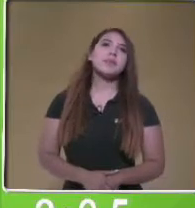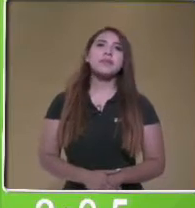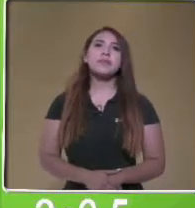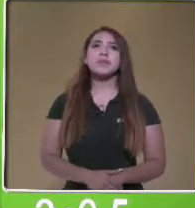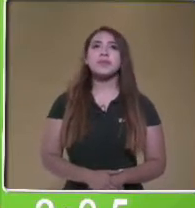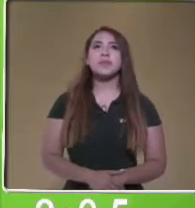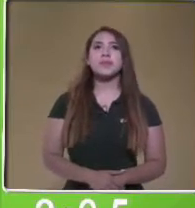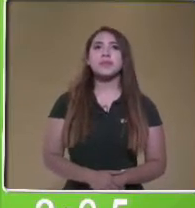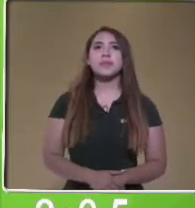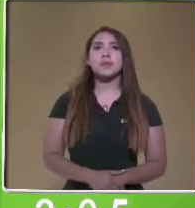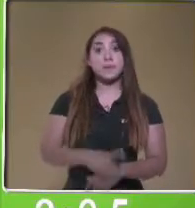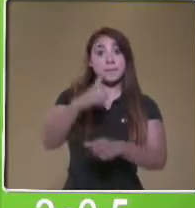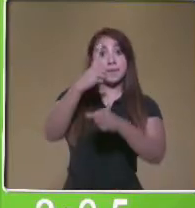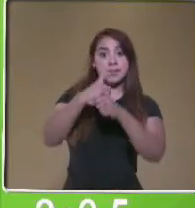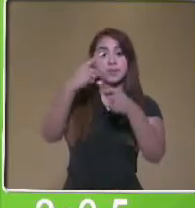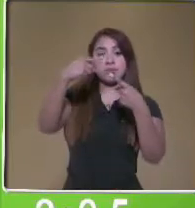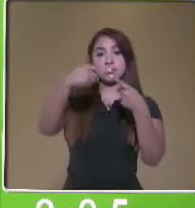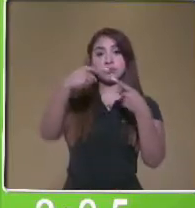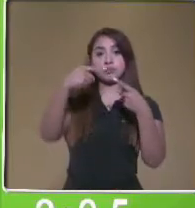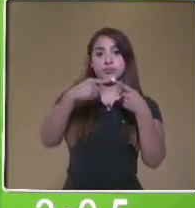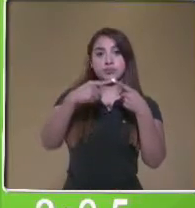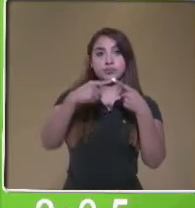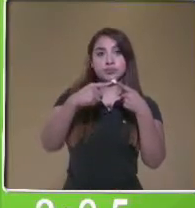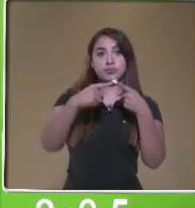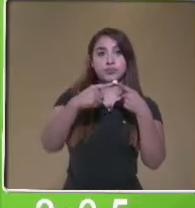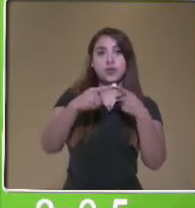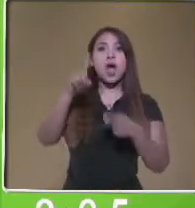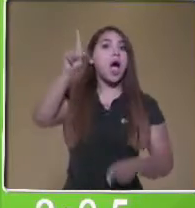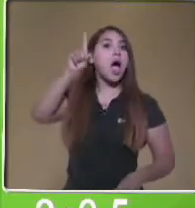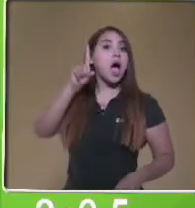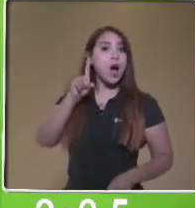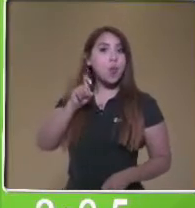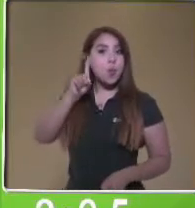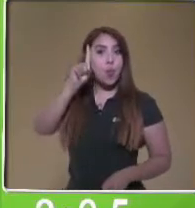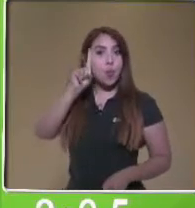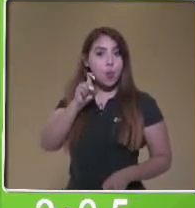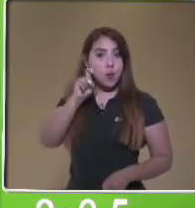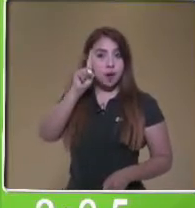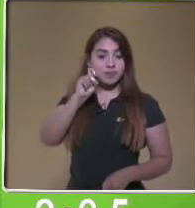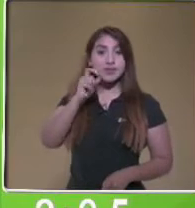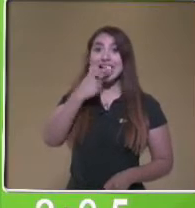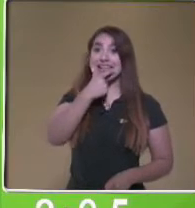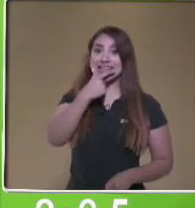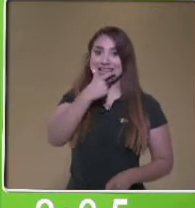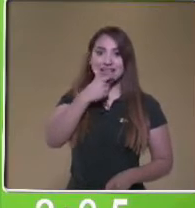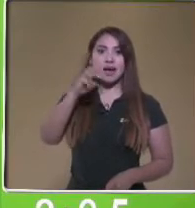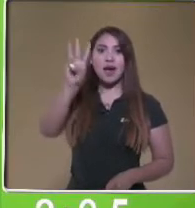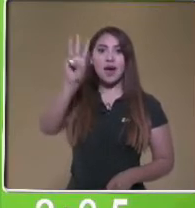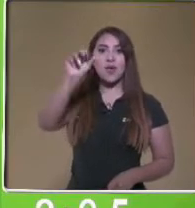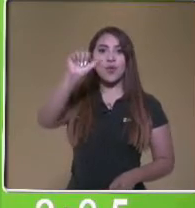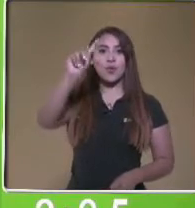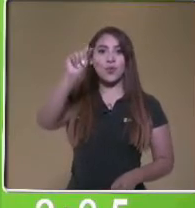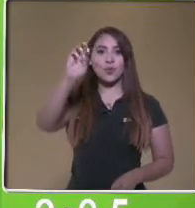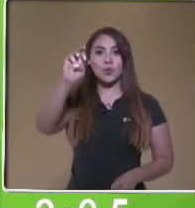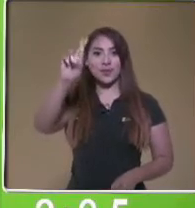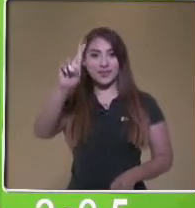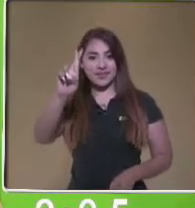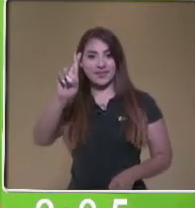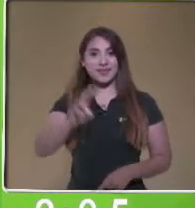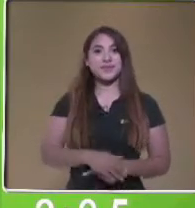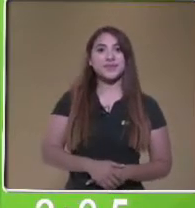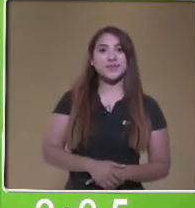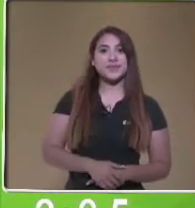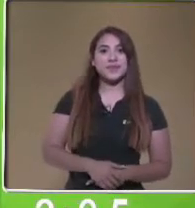recurso natural que tenemos es agua. En inglés se dice water. Todos